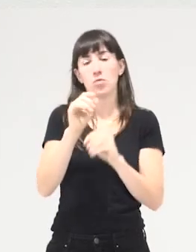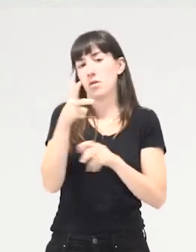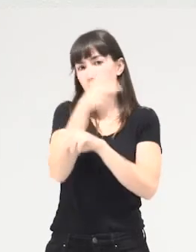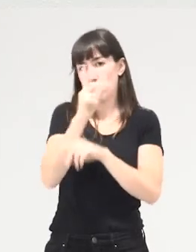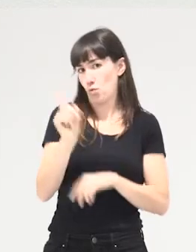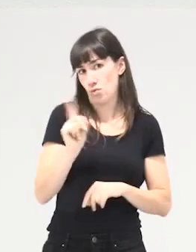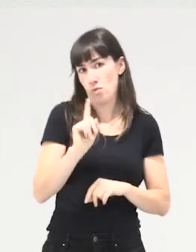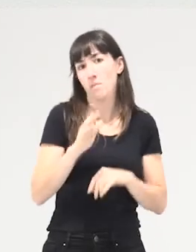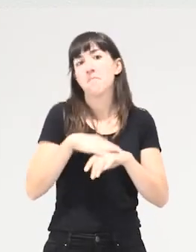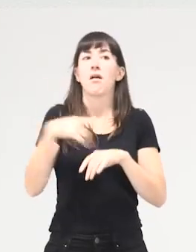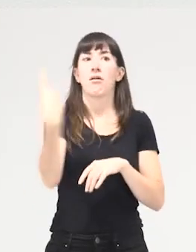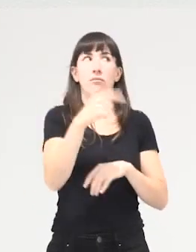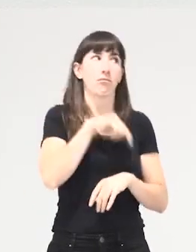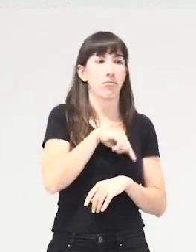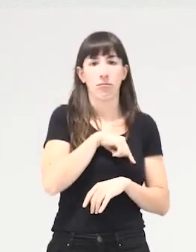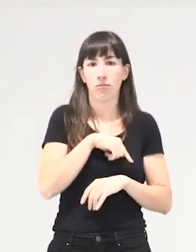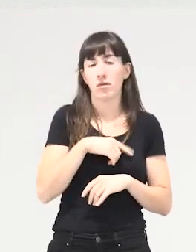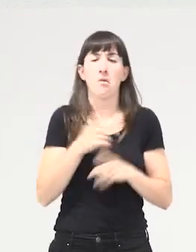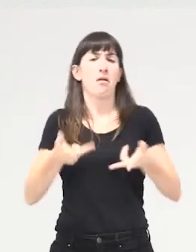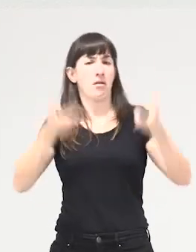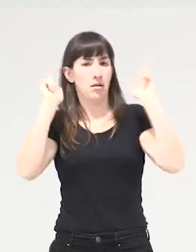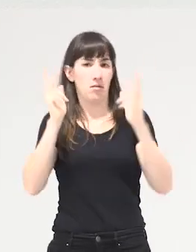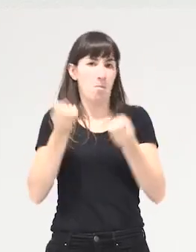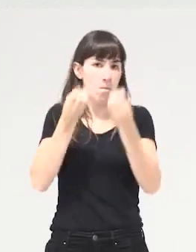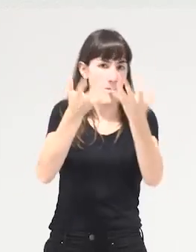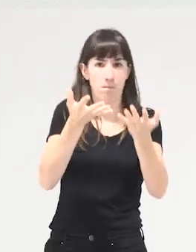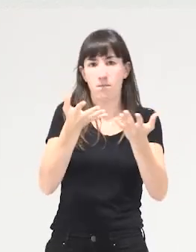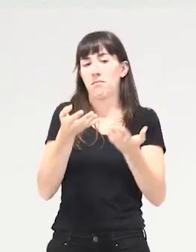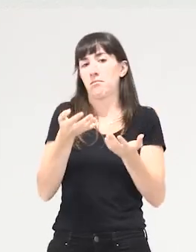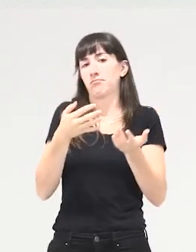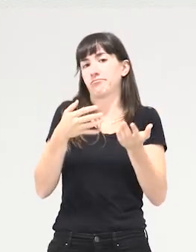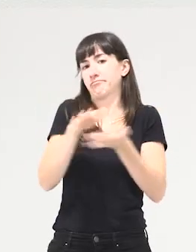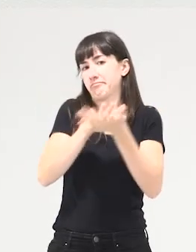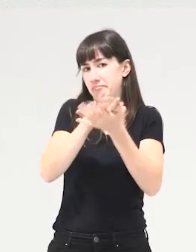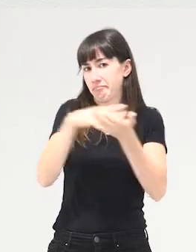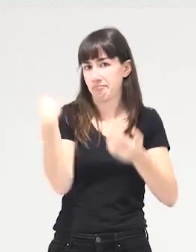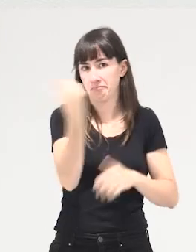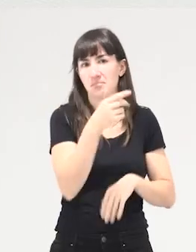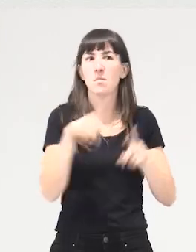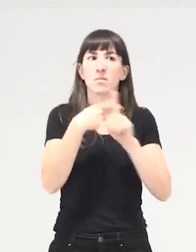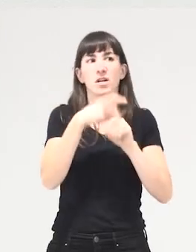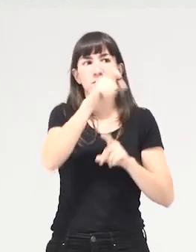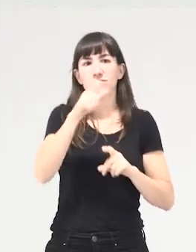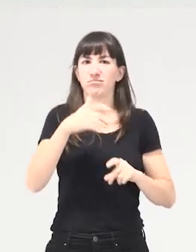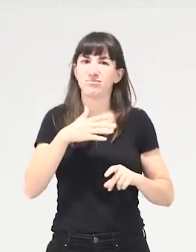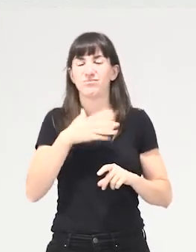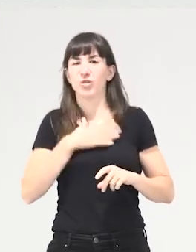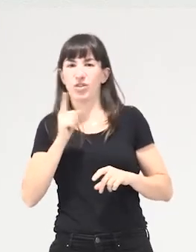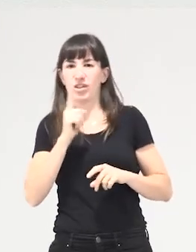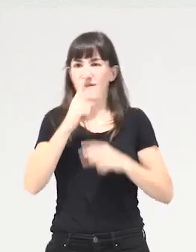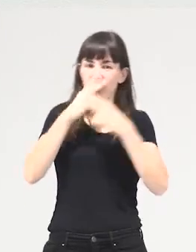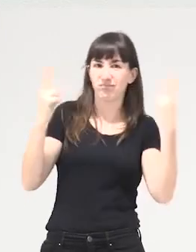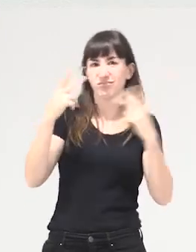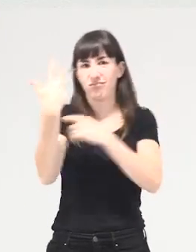dizari Mohammadak Gaudar la intimidad de quien no le apetezca salir delante de una cámara.